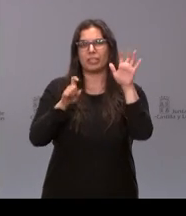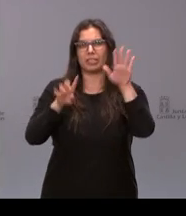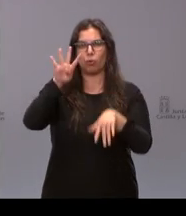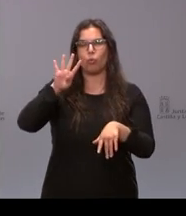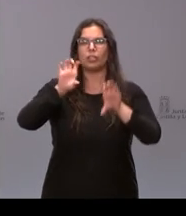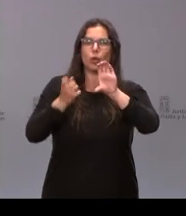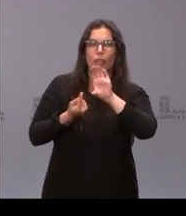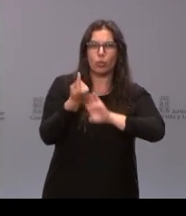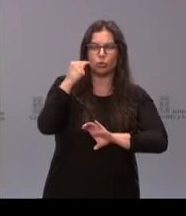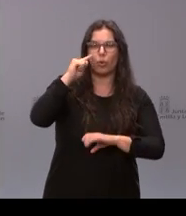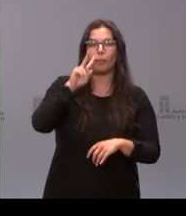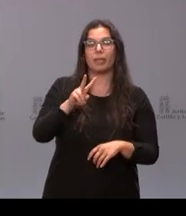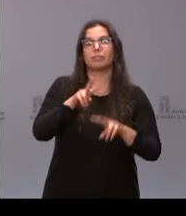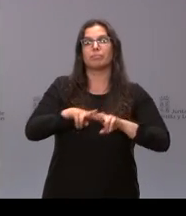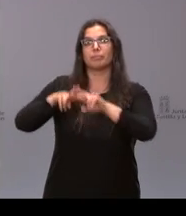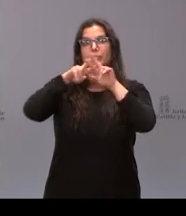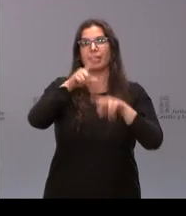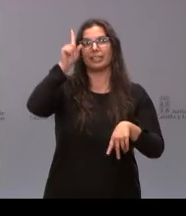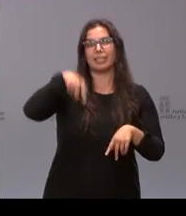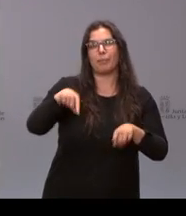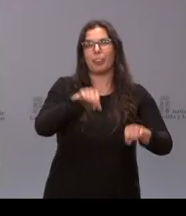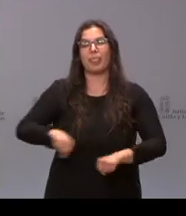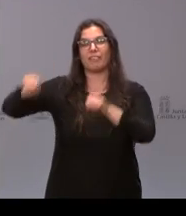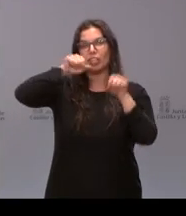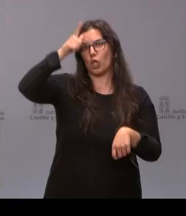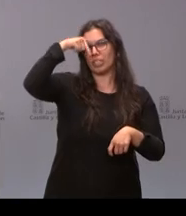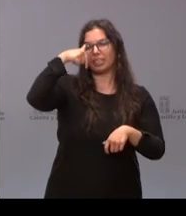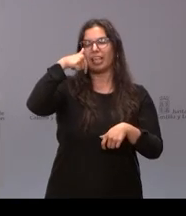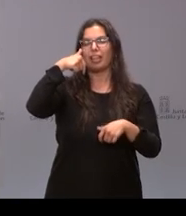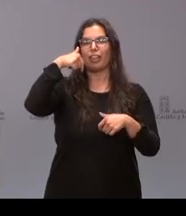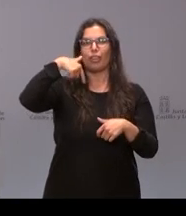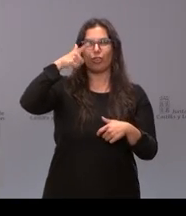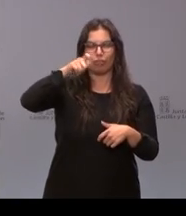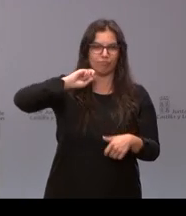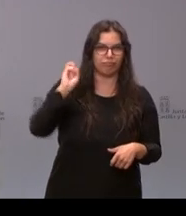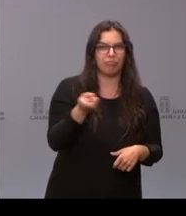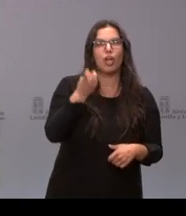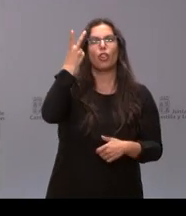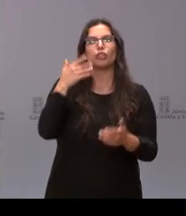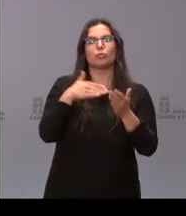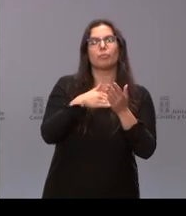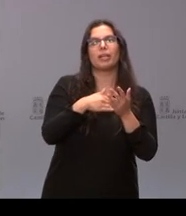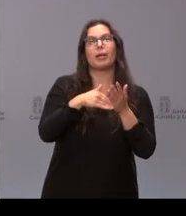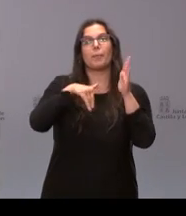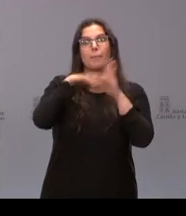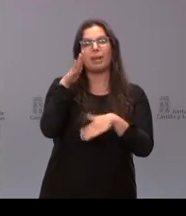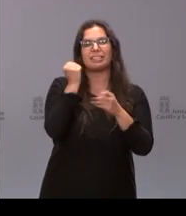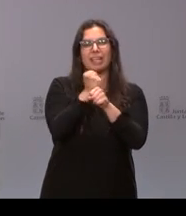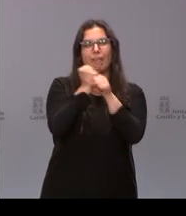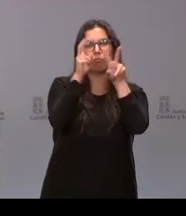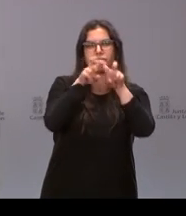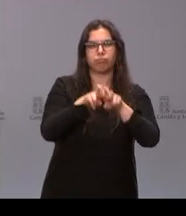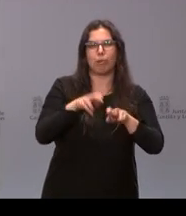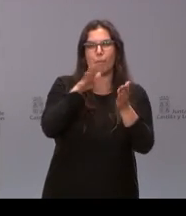se han defendido 43 tesis doctorales, se han publicado 2.745 trabajos y se han realizado